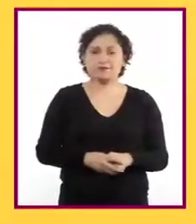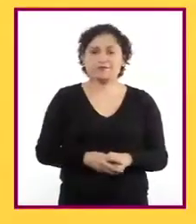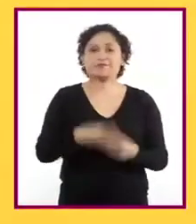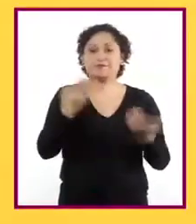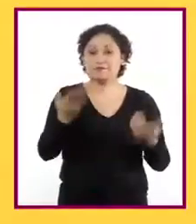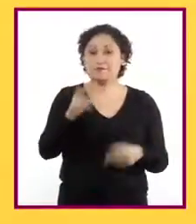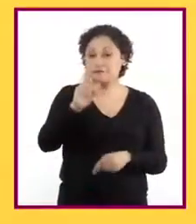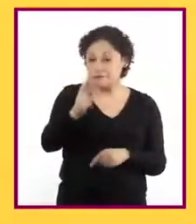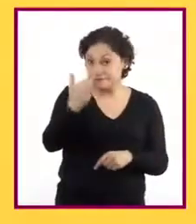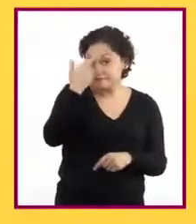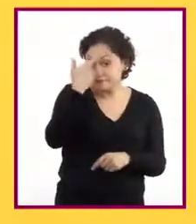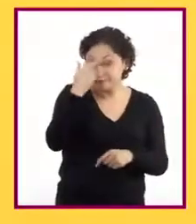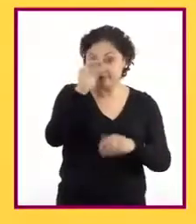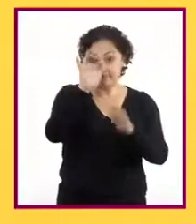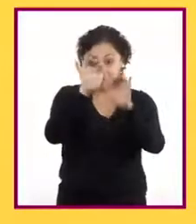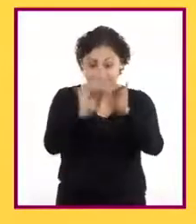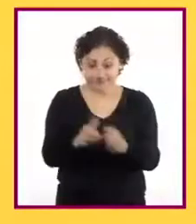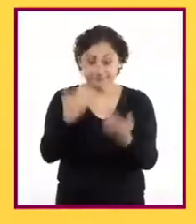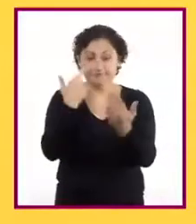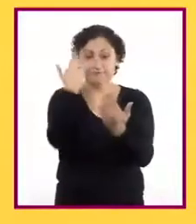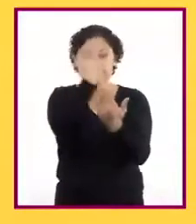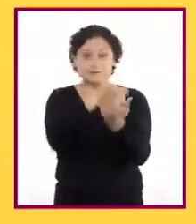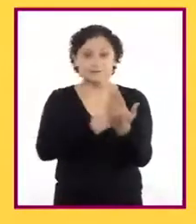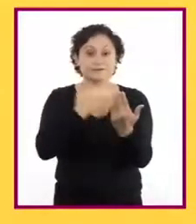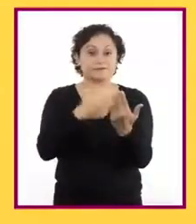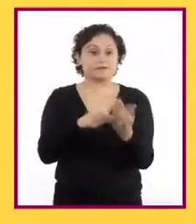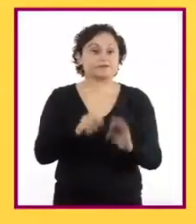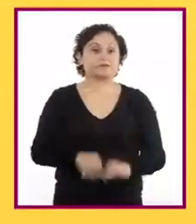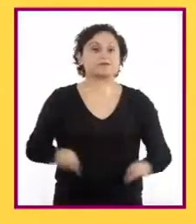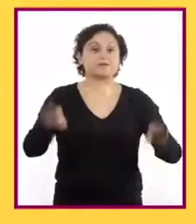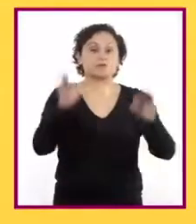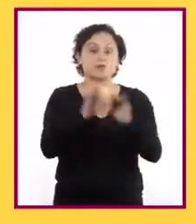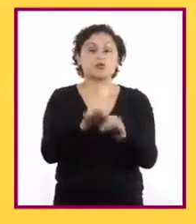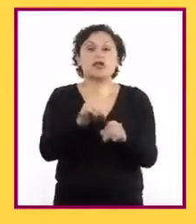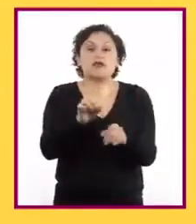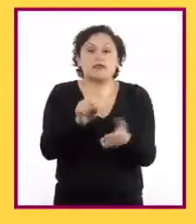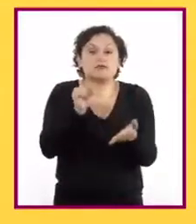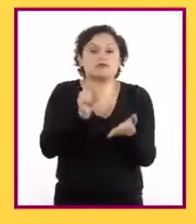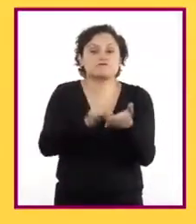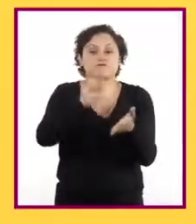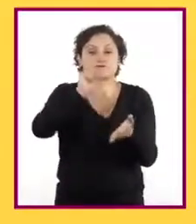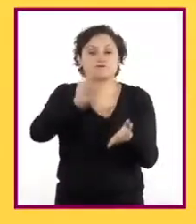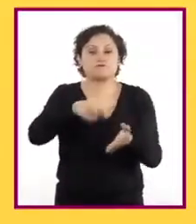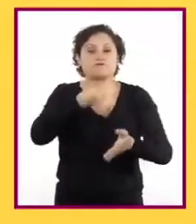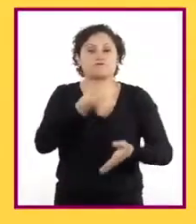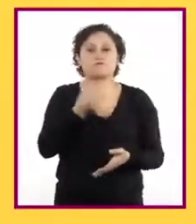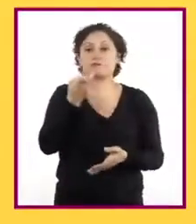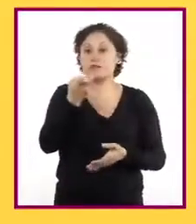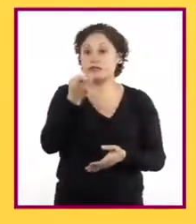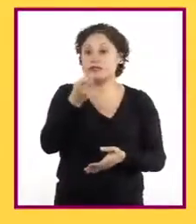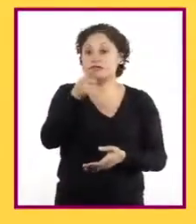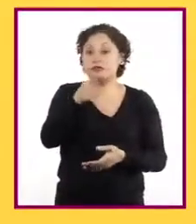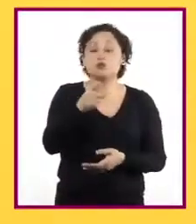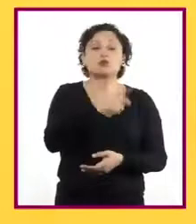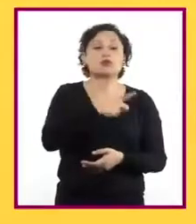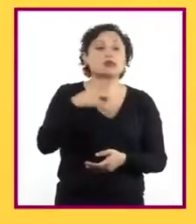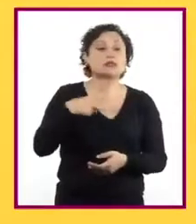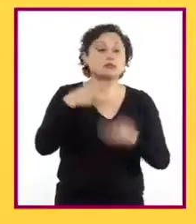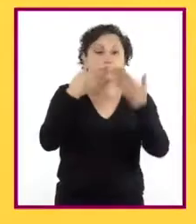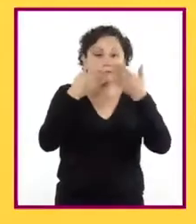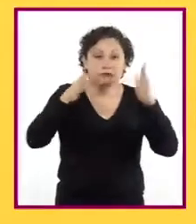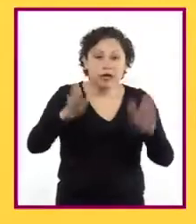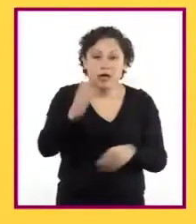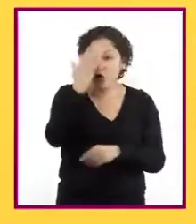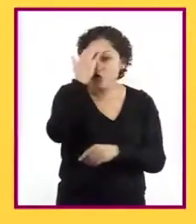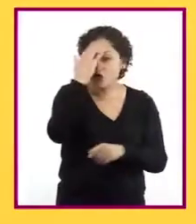clave en la revisión de un texto es la forma en que se puntúa. Y para que lo hagan correctamente, es necesario que conozcan ciertos